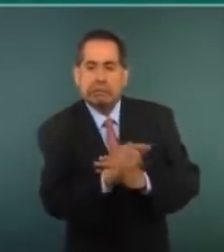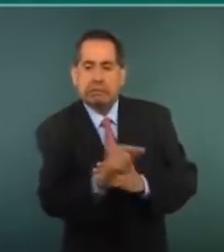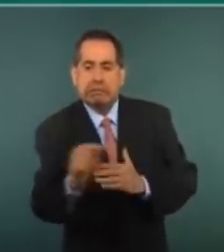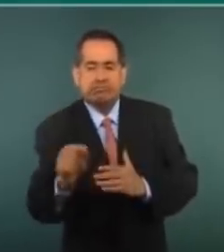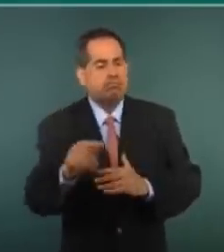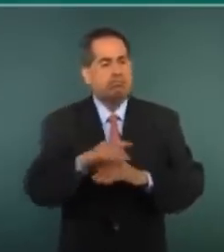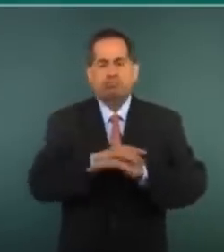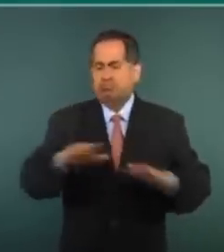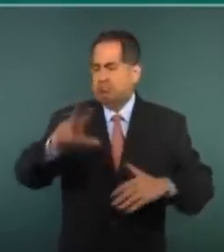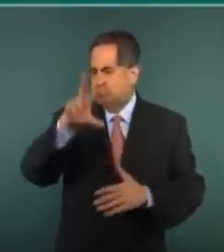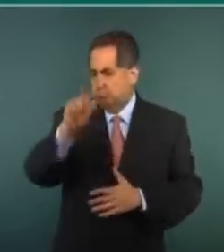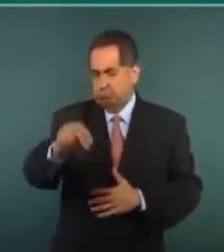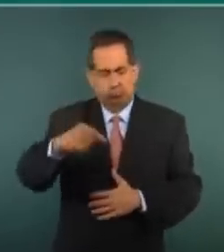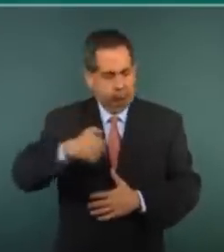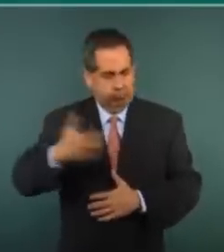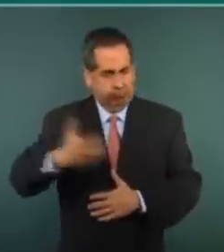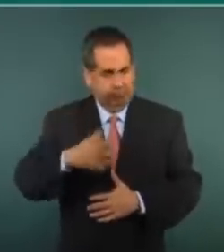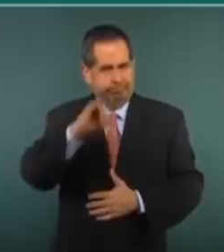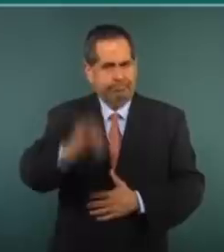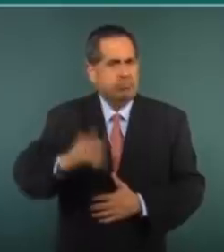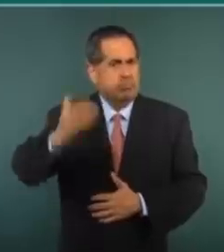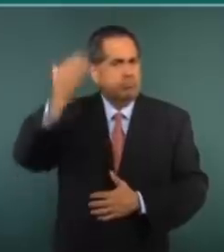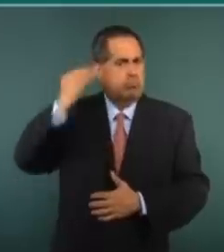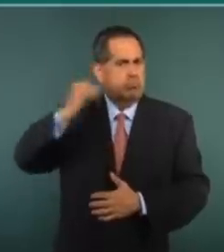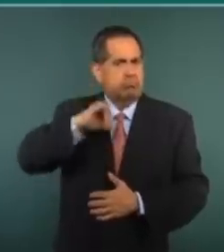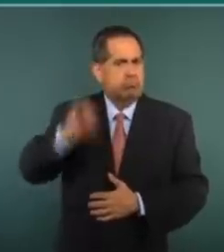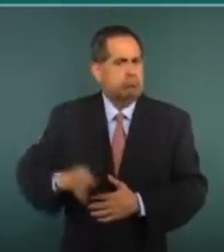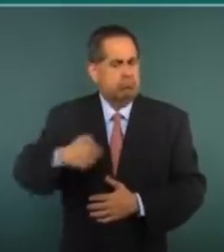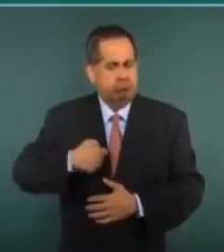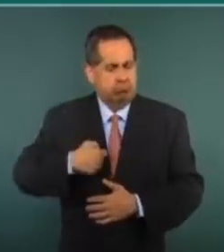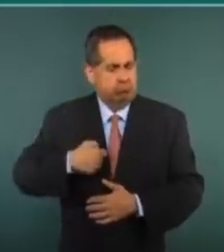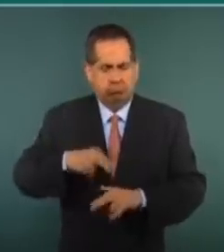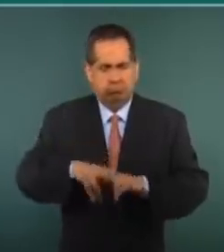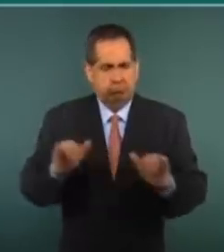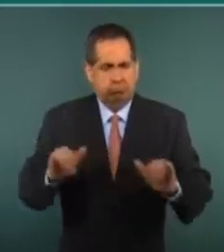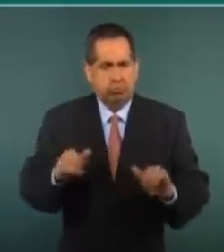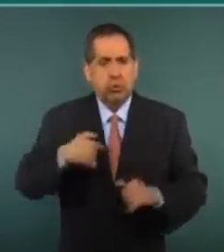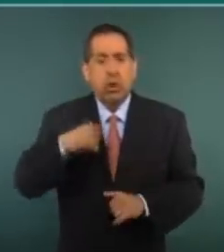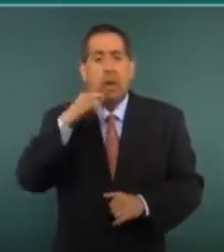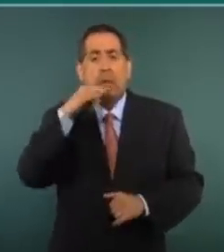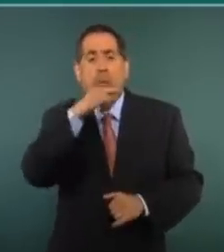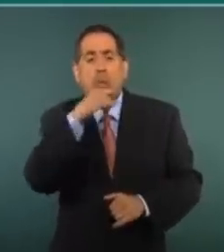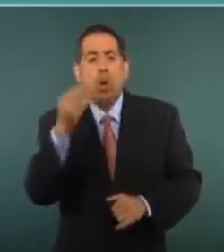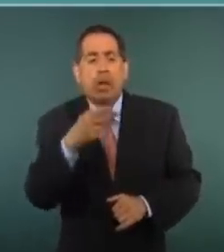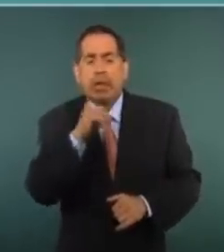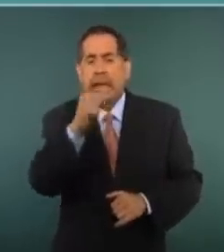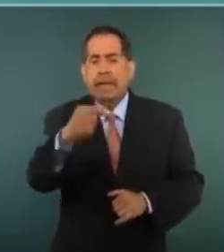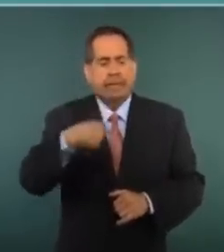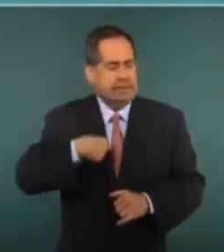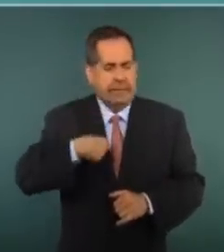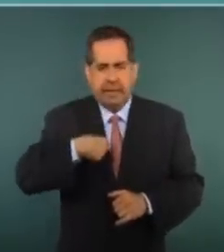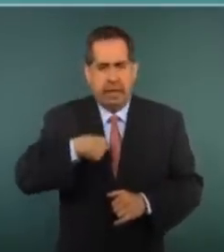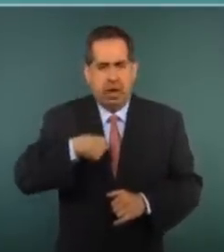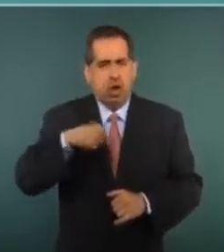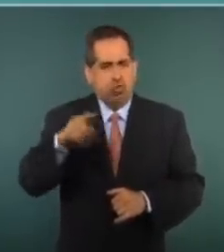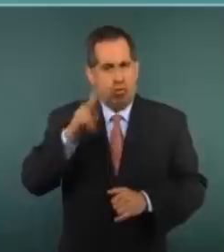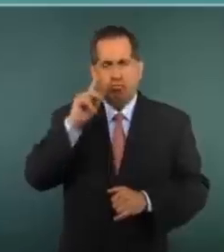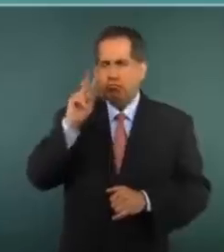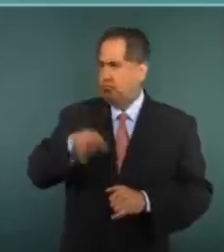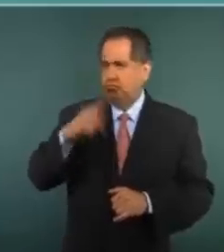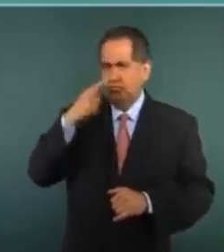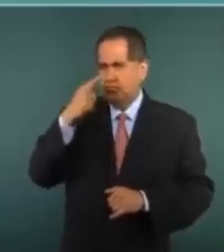candidatos. Eso no lo voy a hacer, nunca lo he hecho, no soy hipócrita, soy demócrata.